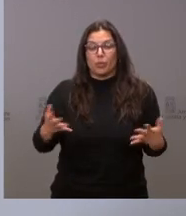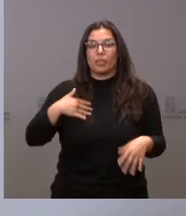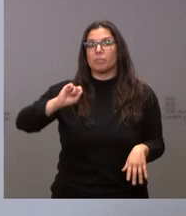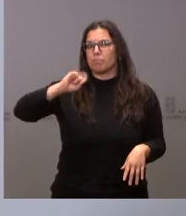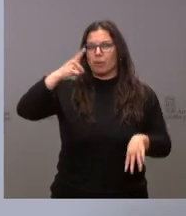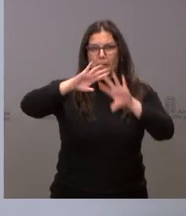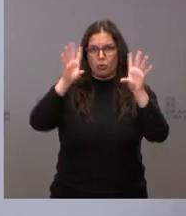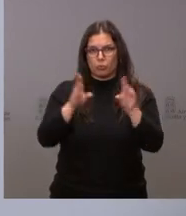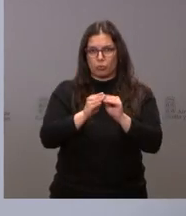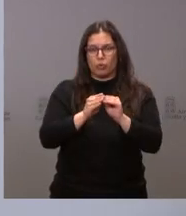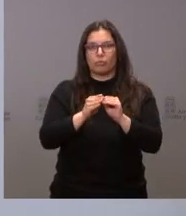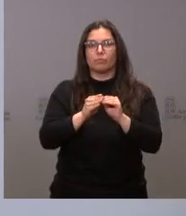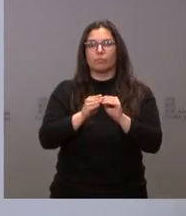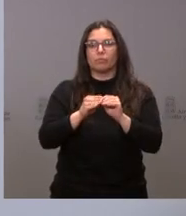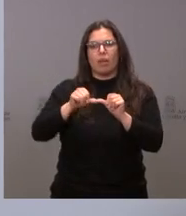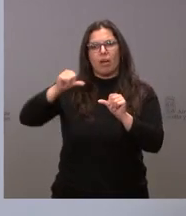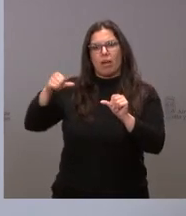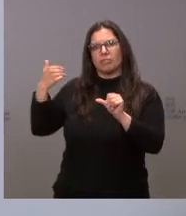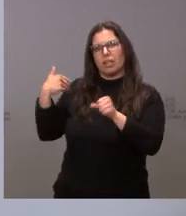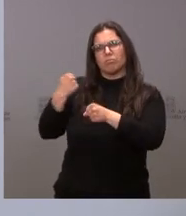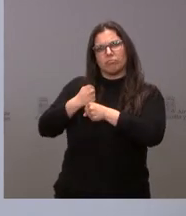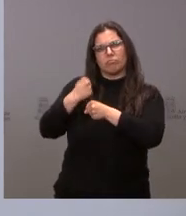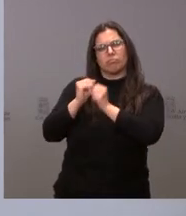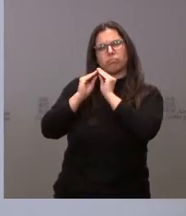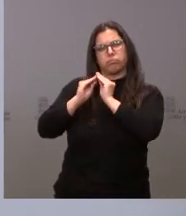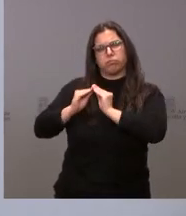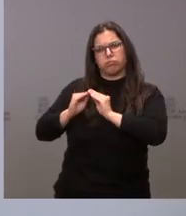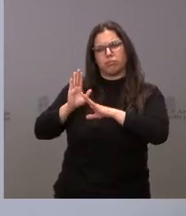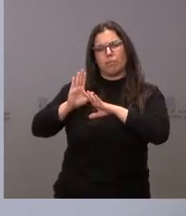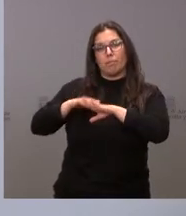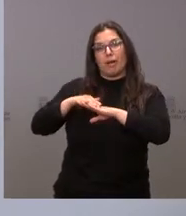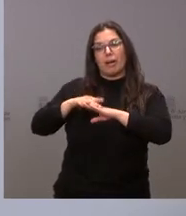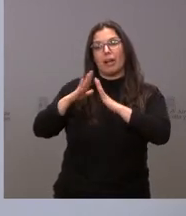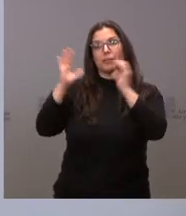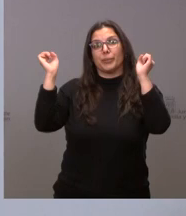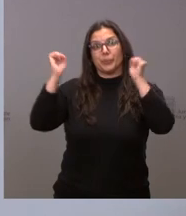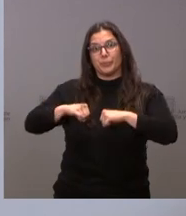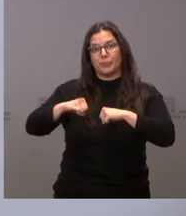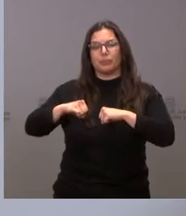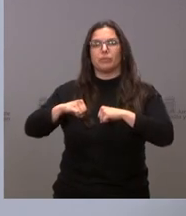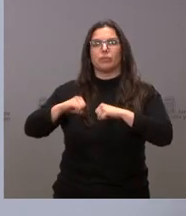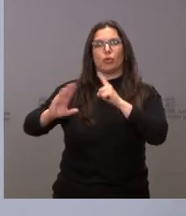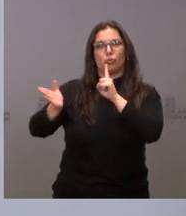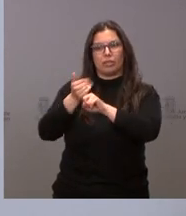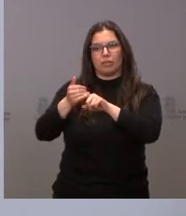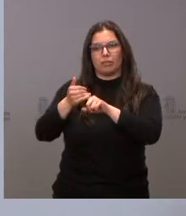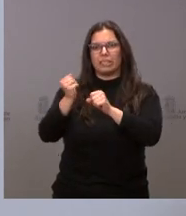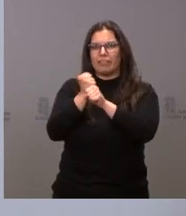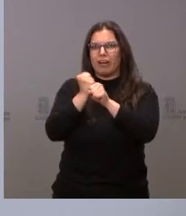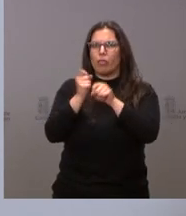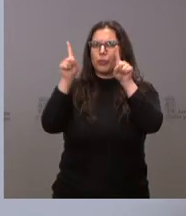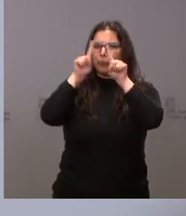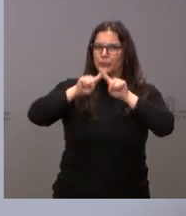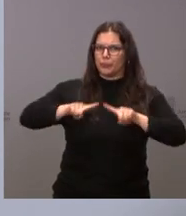conclusión. Veníamos trabajando para adoptar este acuerdo con antelación, de manera discreta,